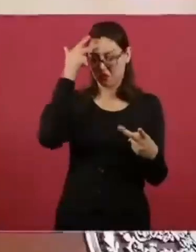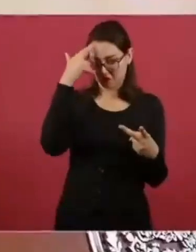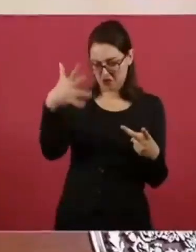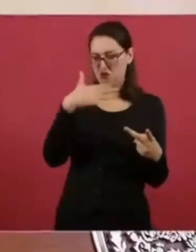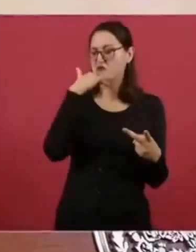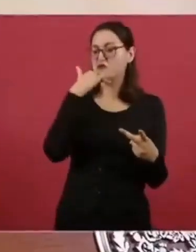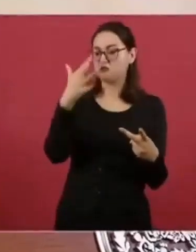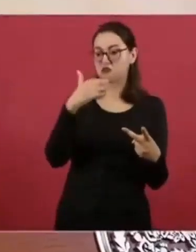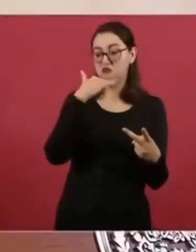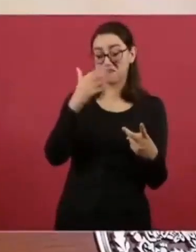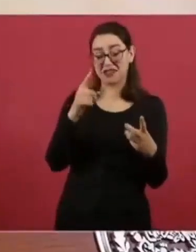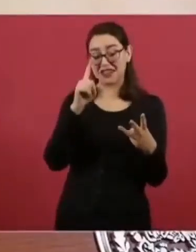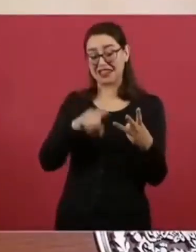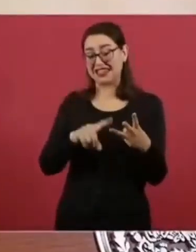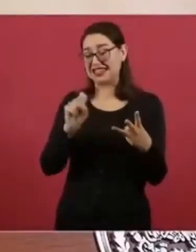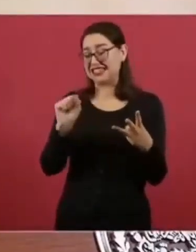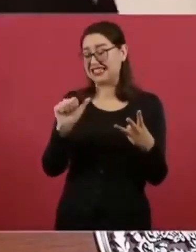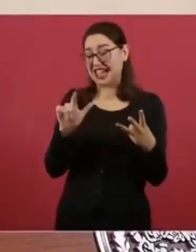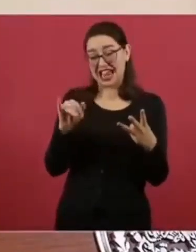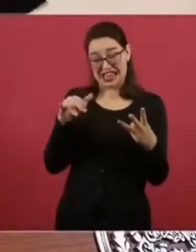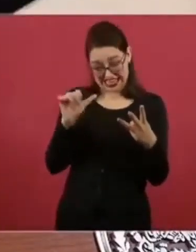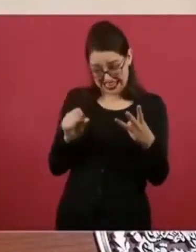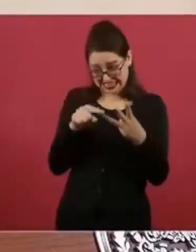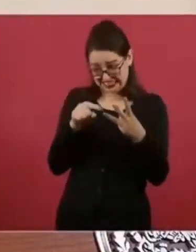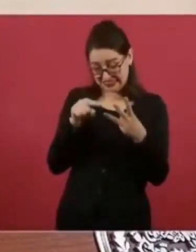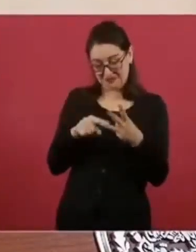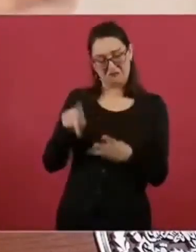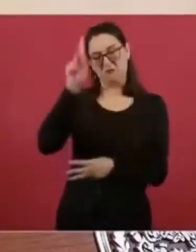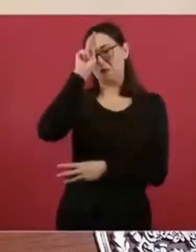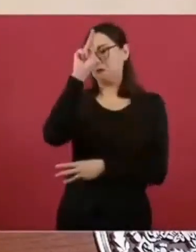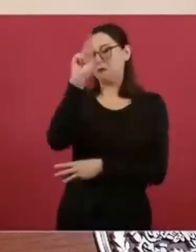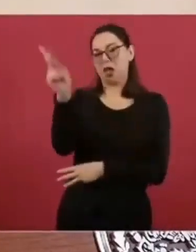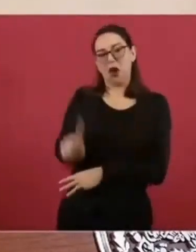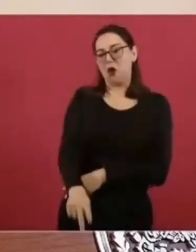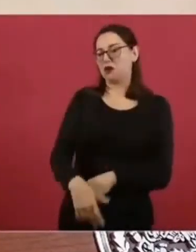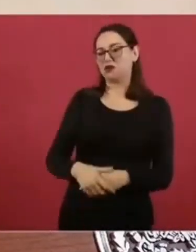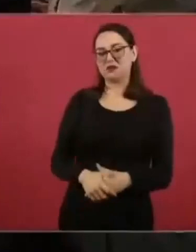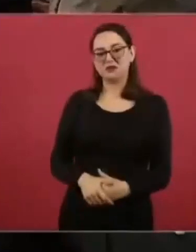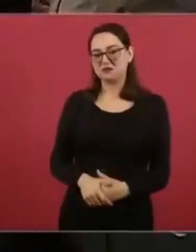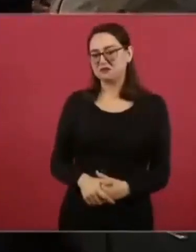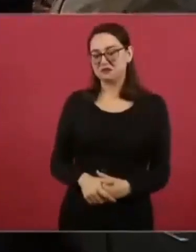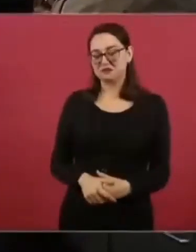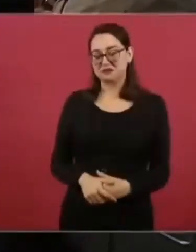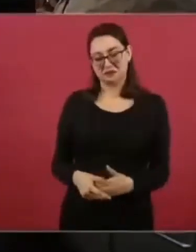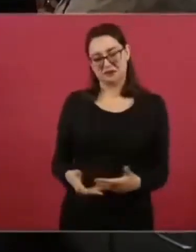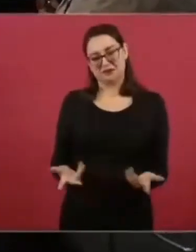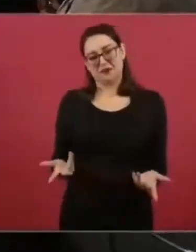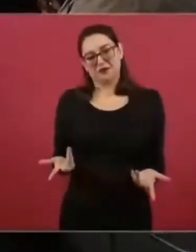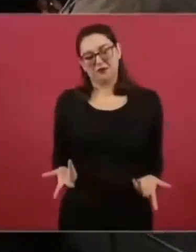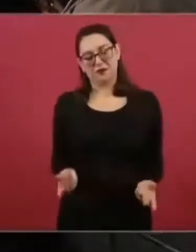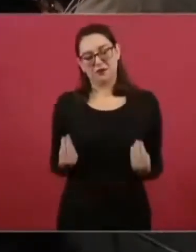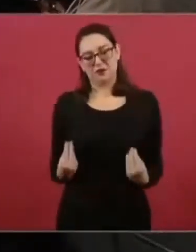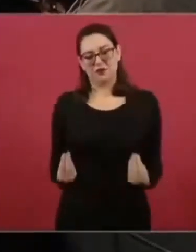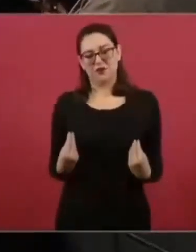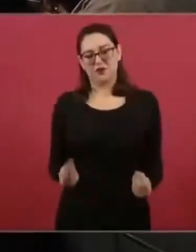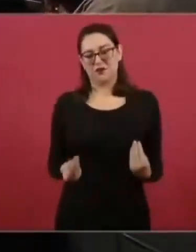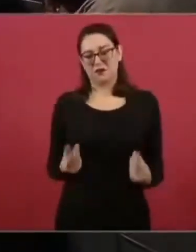Les debería dar vergüenza. Ah, pero ahora resulta que son los paladines